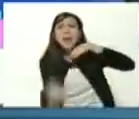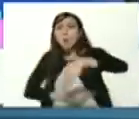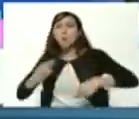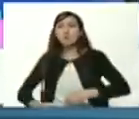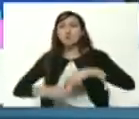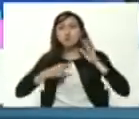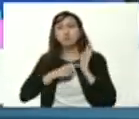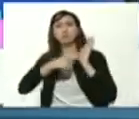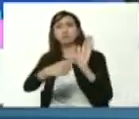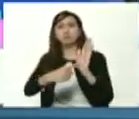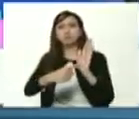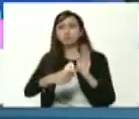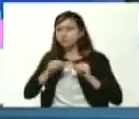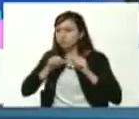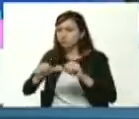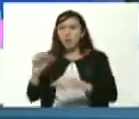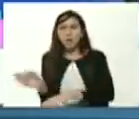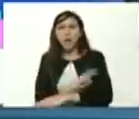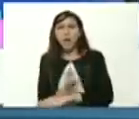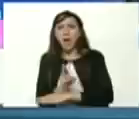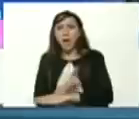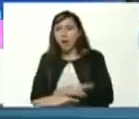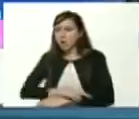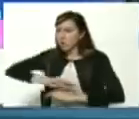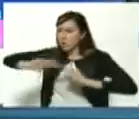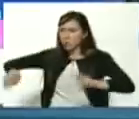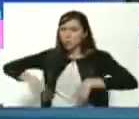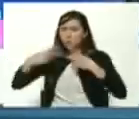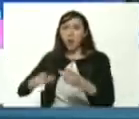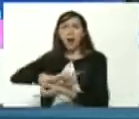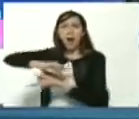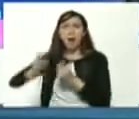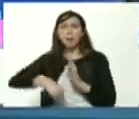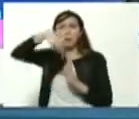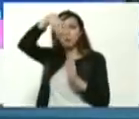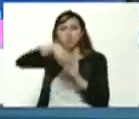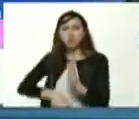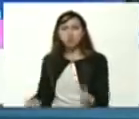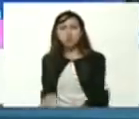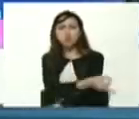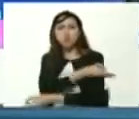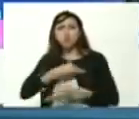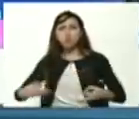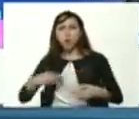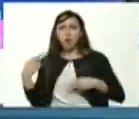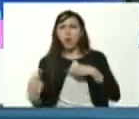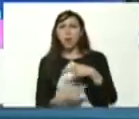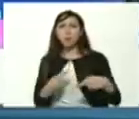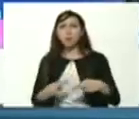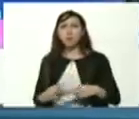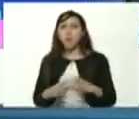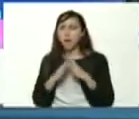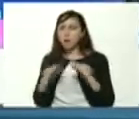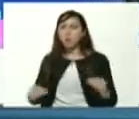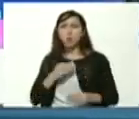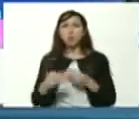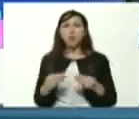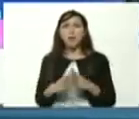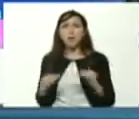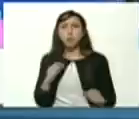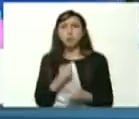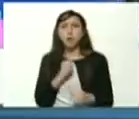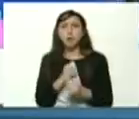acelerados los cambios profundos con la calidad revolucionaria de todo lo que se hace